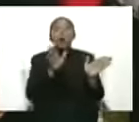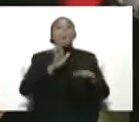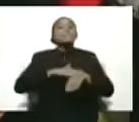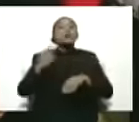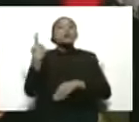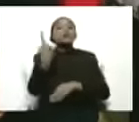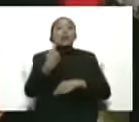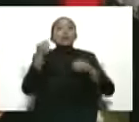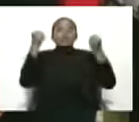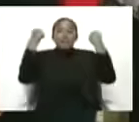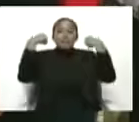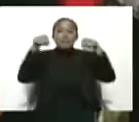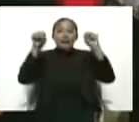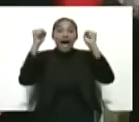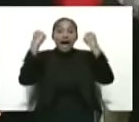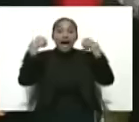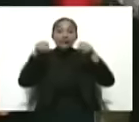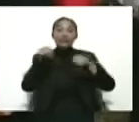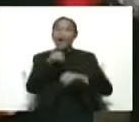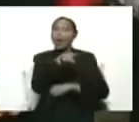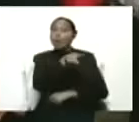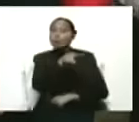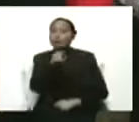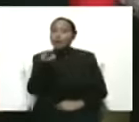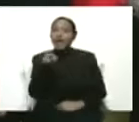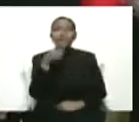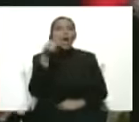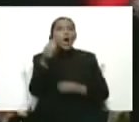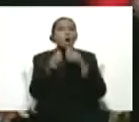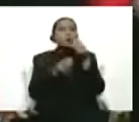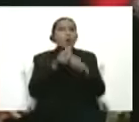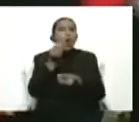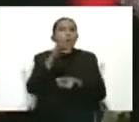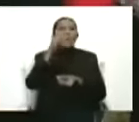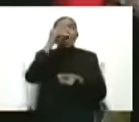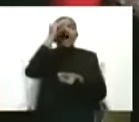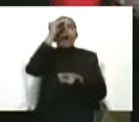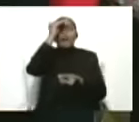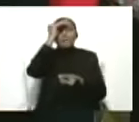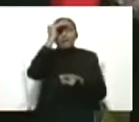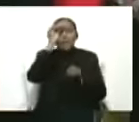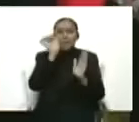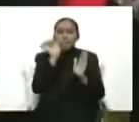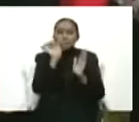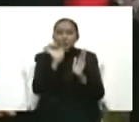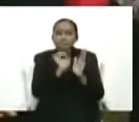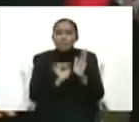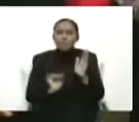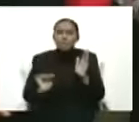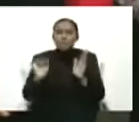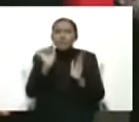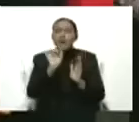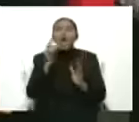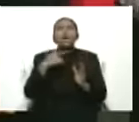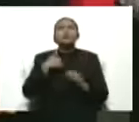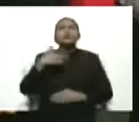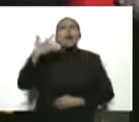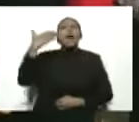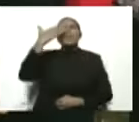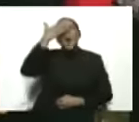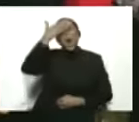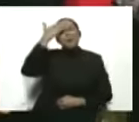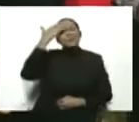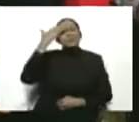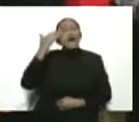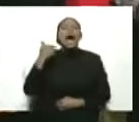Para que usted se familiarice con el sistema, para que si se le olvidó algo, bueno, sabe cómo hacer, sabe que